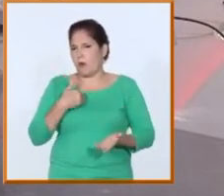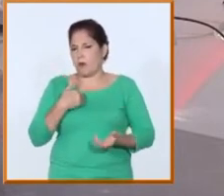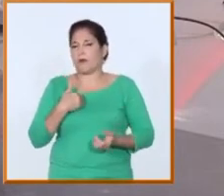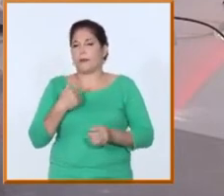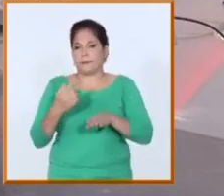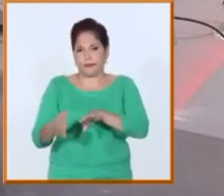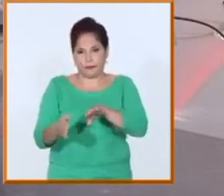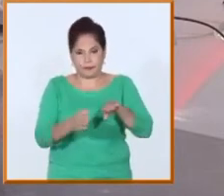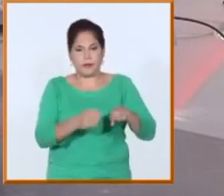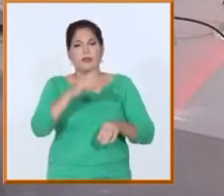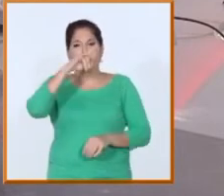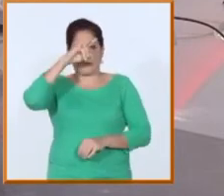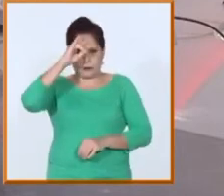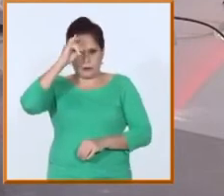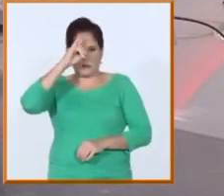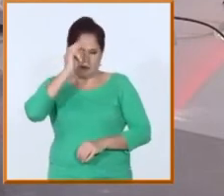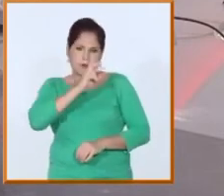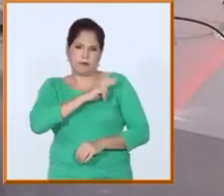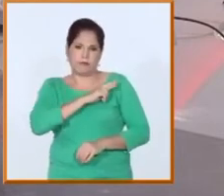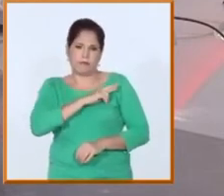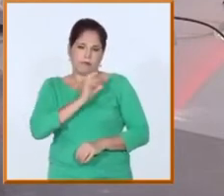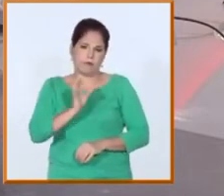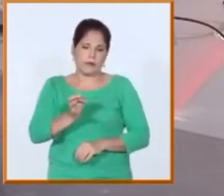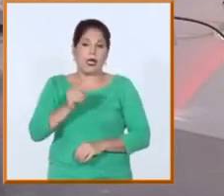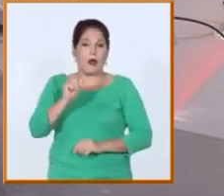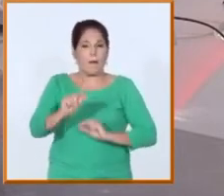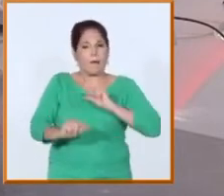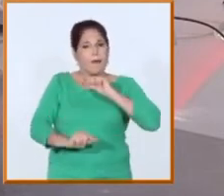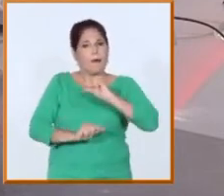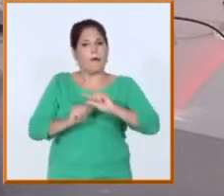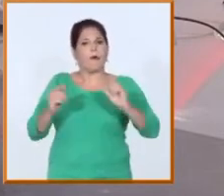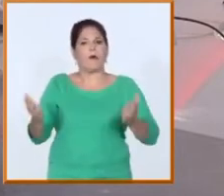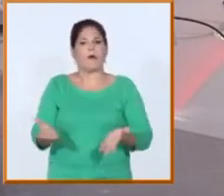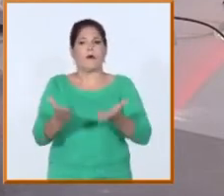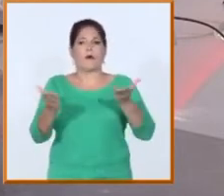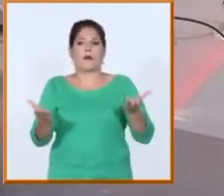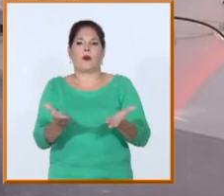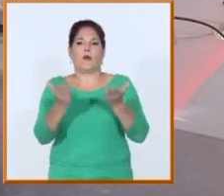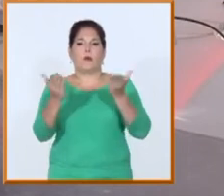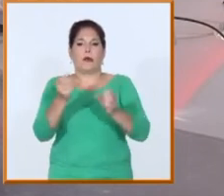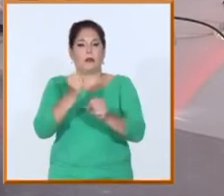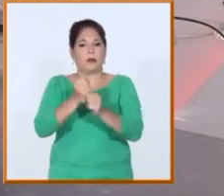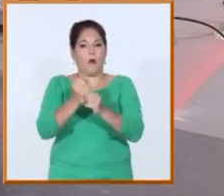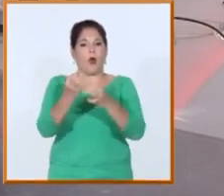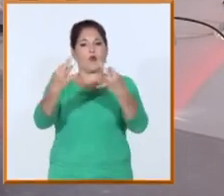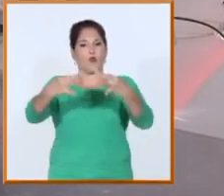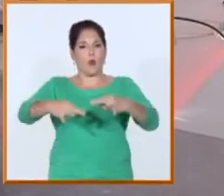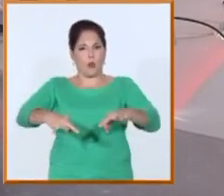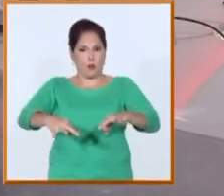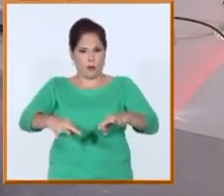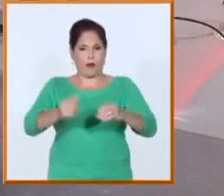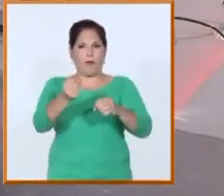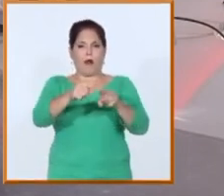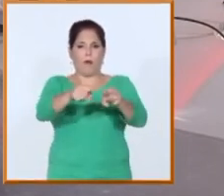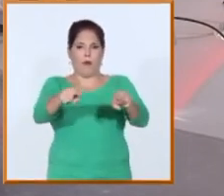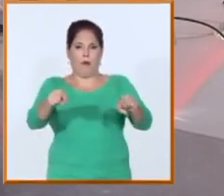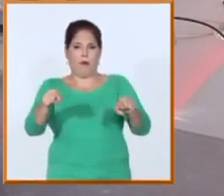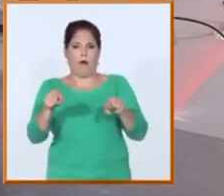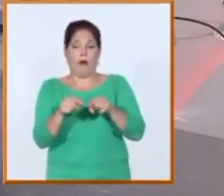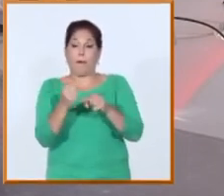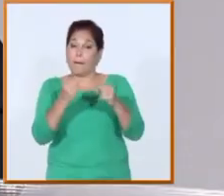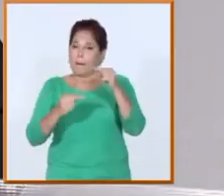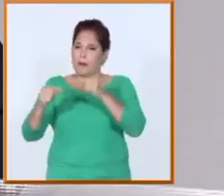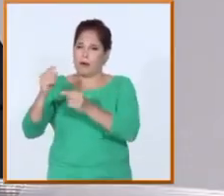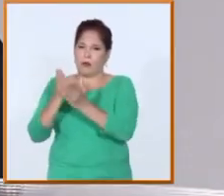es un contexto retador para poder recuperar esa normalidad o ese trabajo tradicional de la educación en general y en particular de la educación